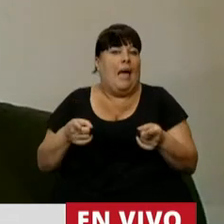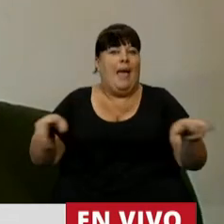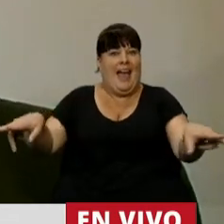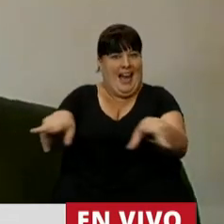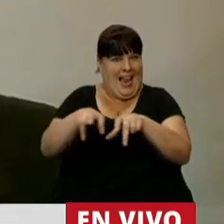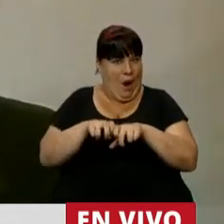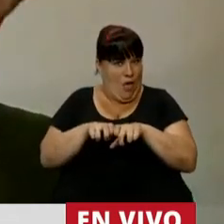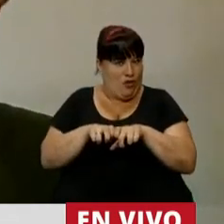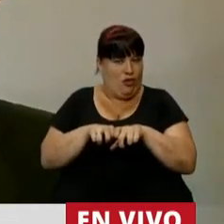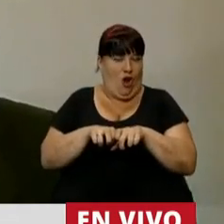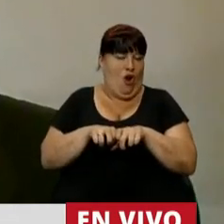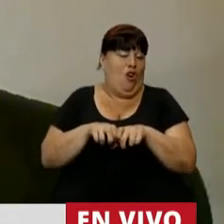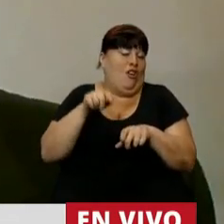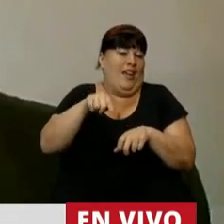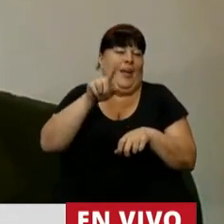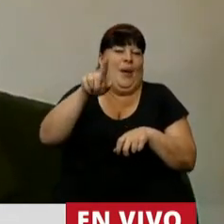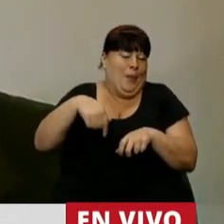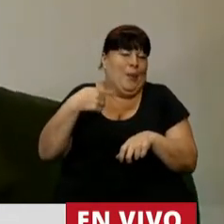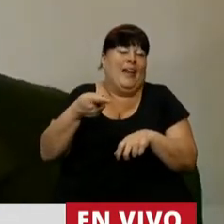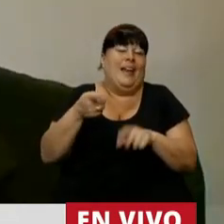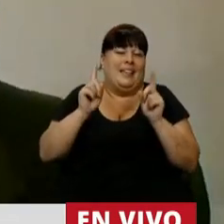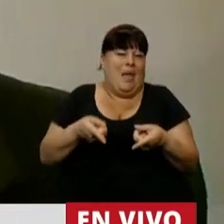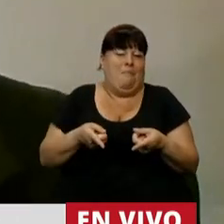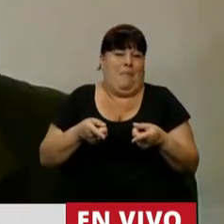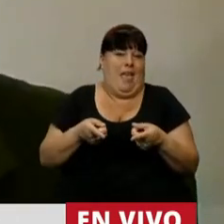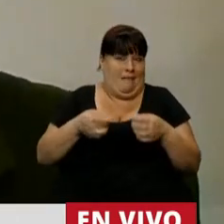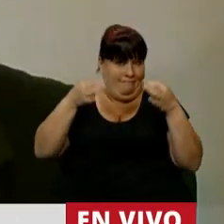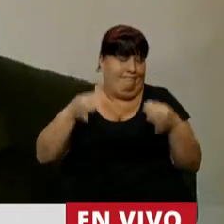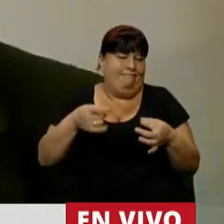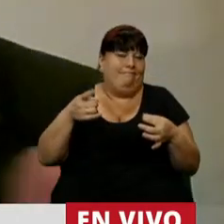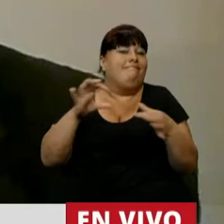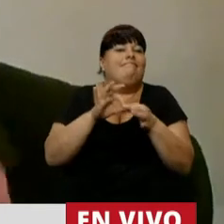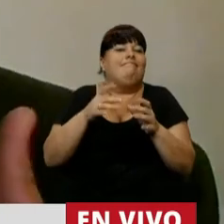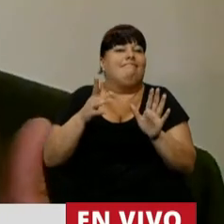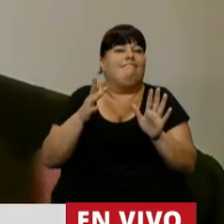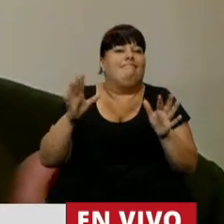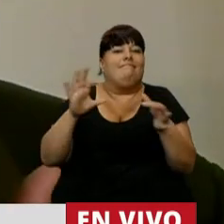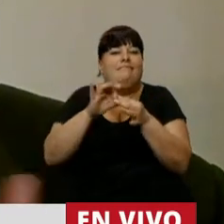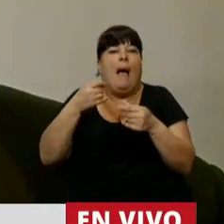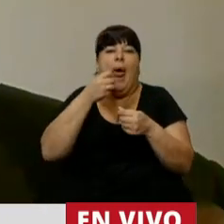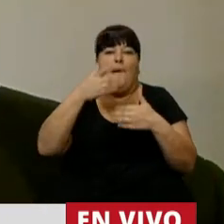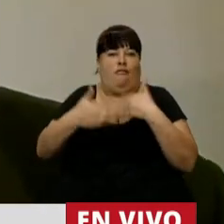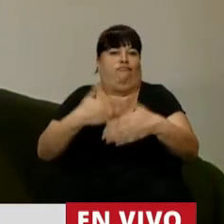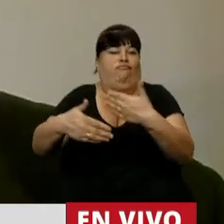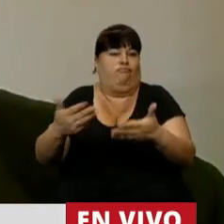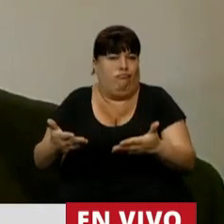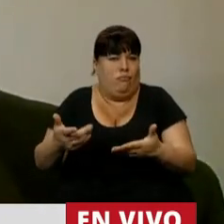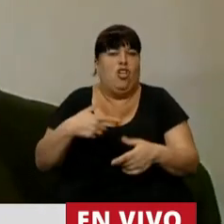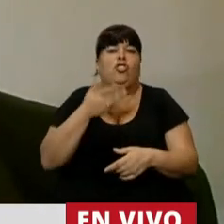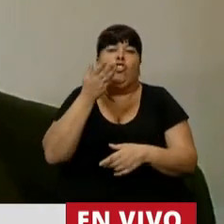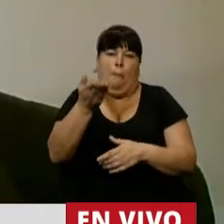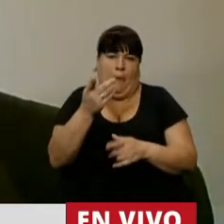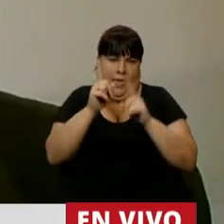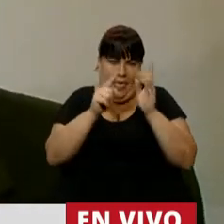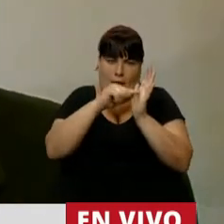la recaudación que lleva consigo implícito una asociación de crecimiento pero pedimos algunas